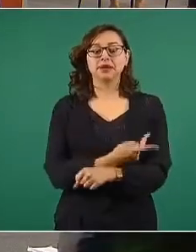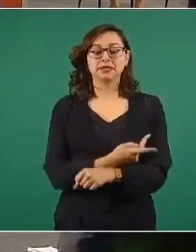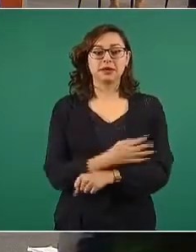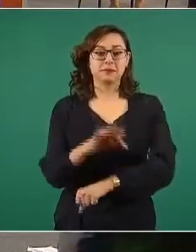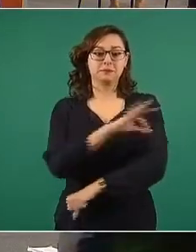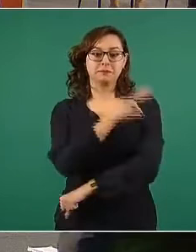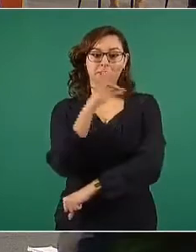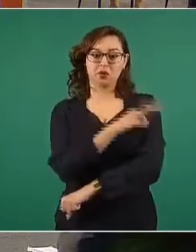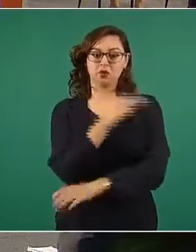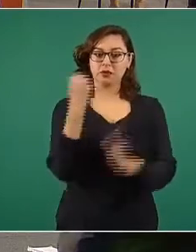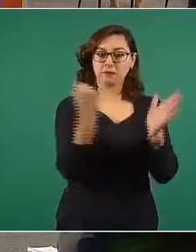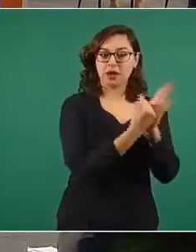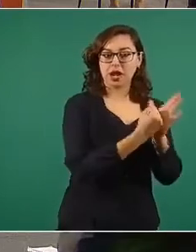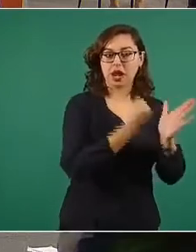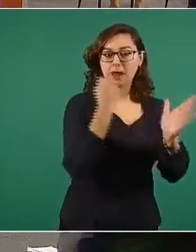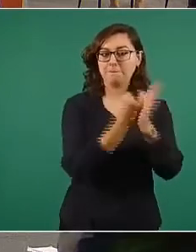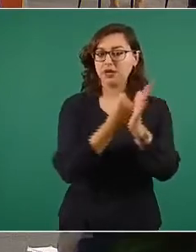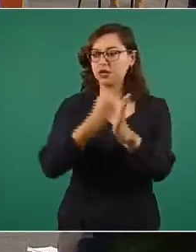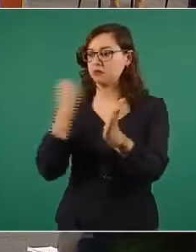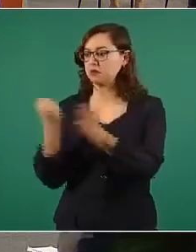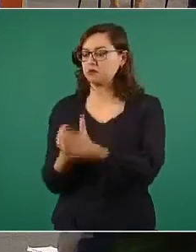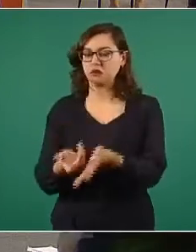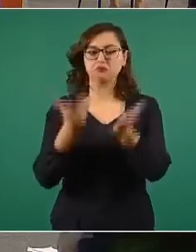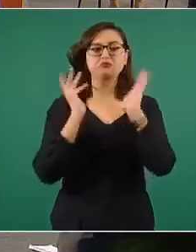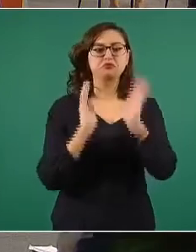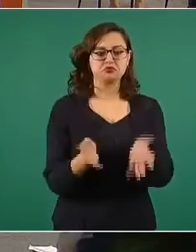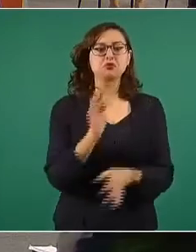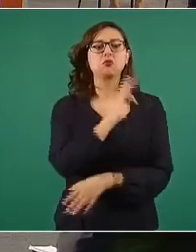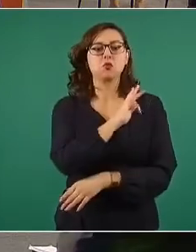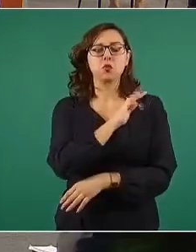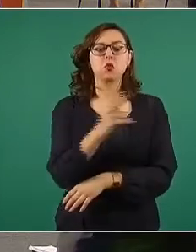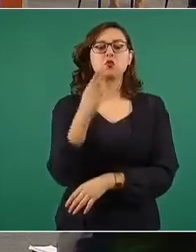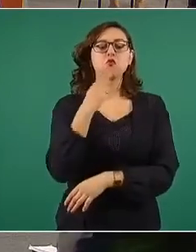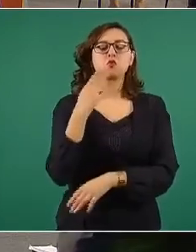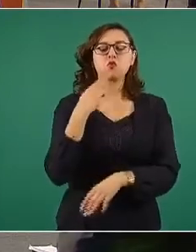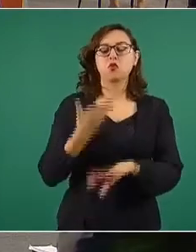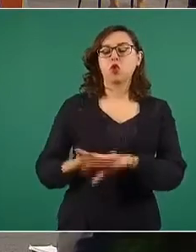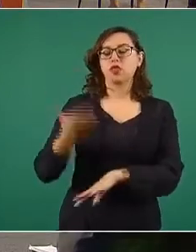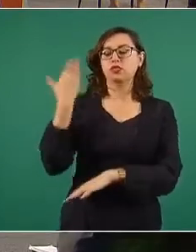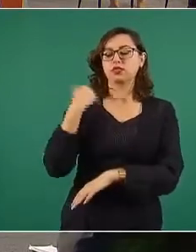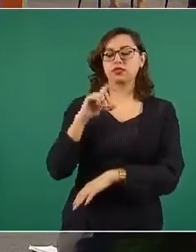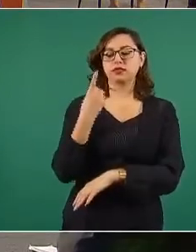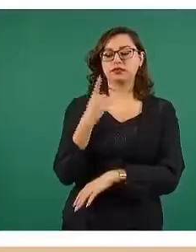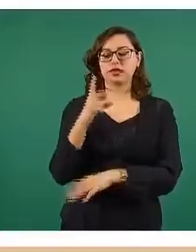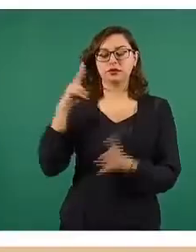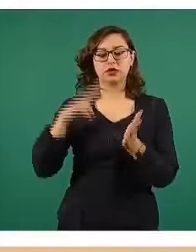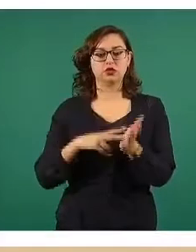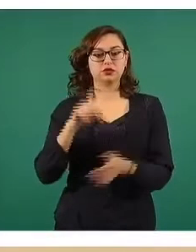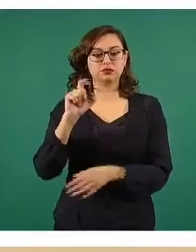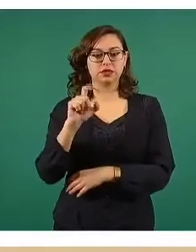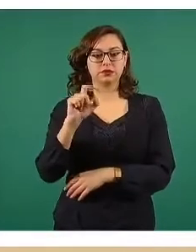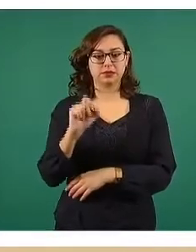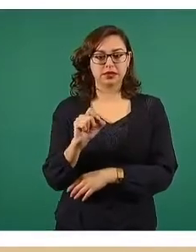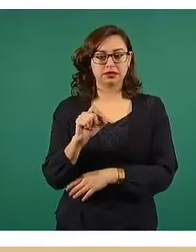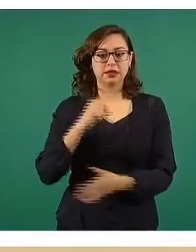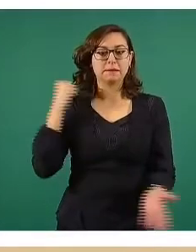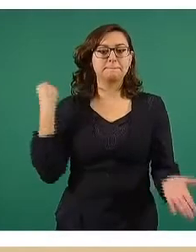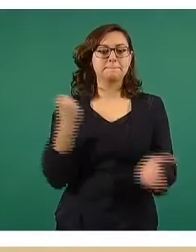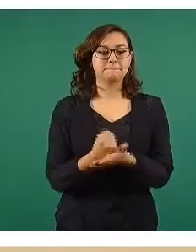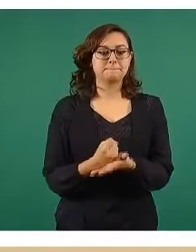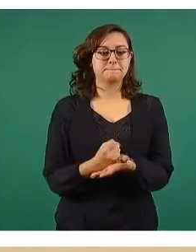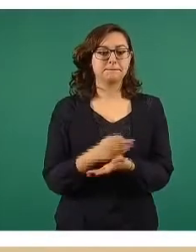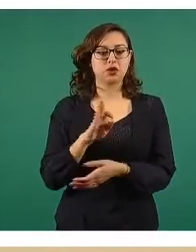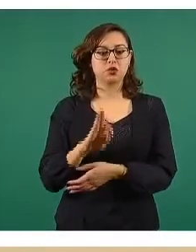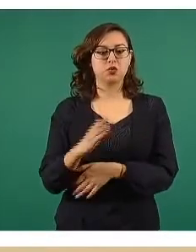autorizadas por Cofepris. Aquí en diciembre del 2020 la primera autorización fue a la vacuna Pfizer,